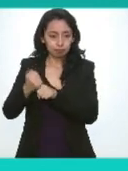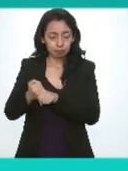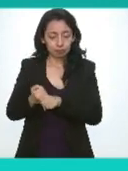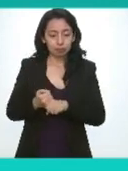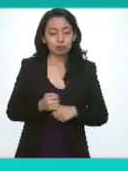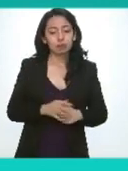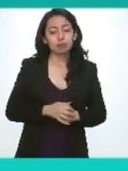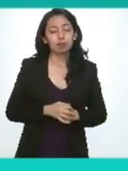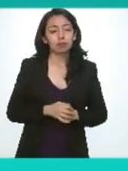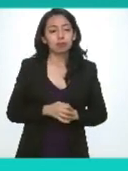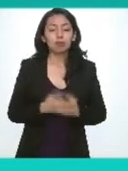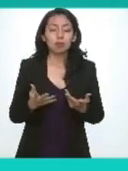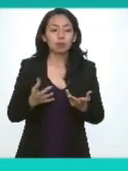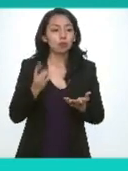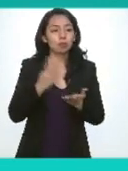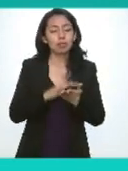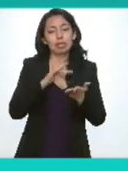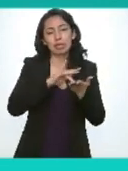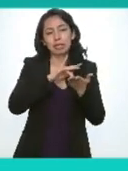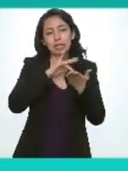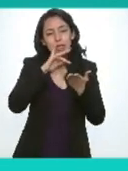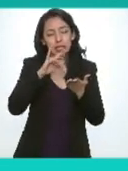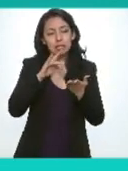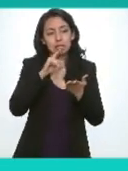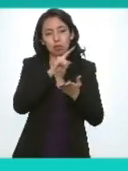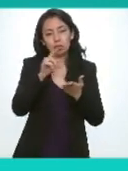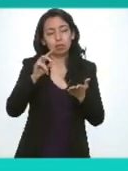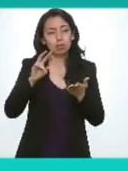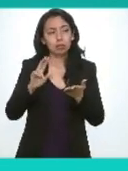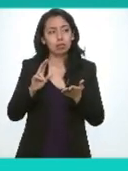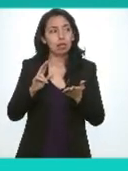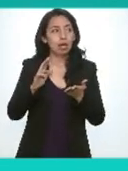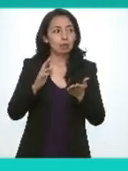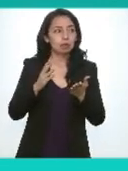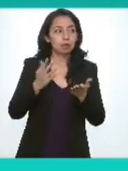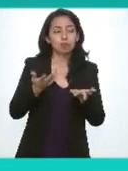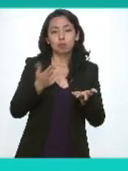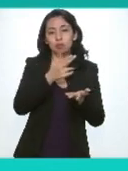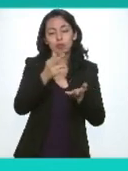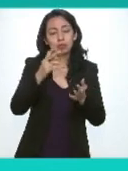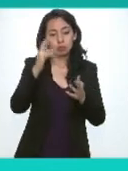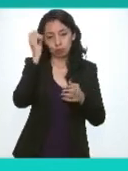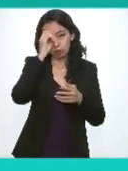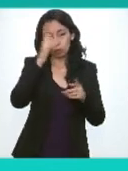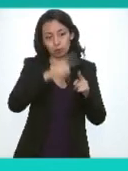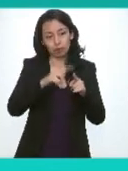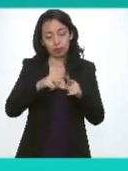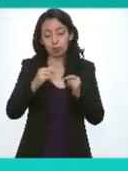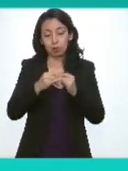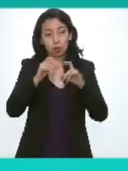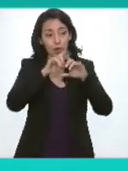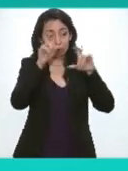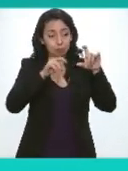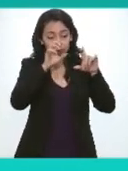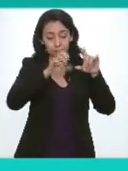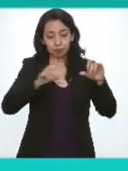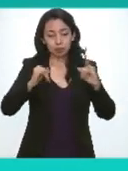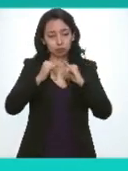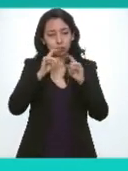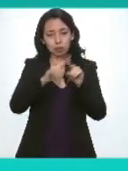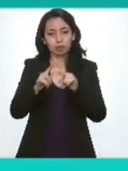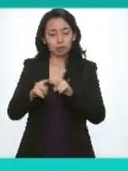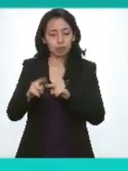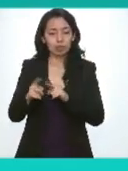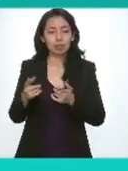finalmente pues agradecer profundamente las valoraciones que se han tenido en los distintos garantes a nivel local en el nacional